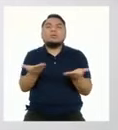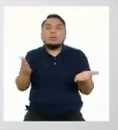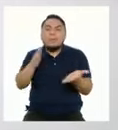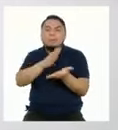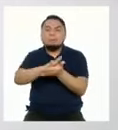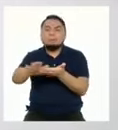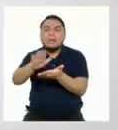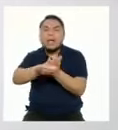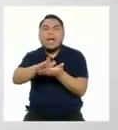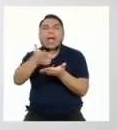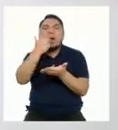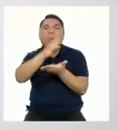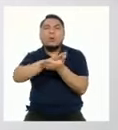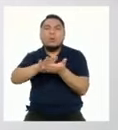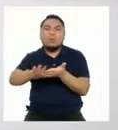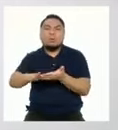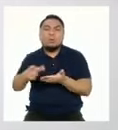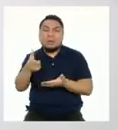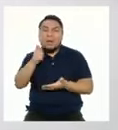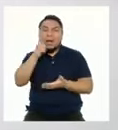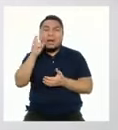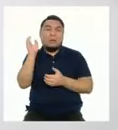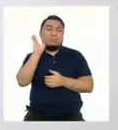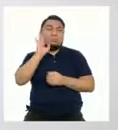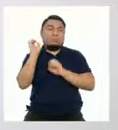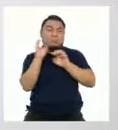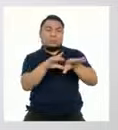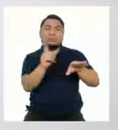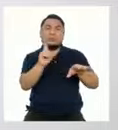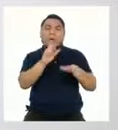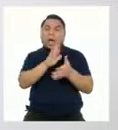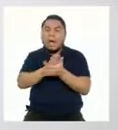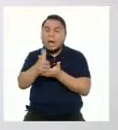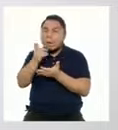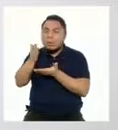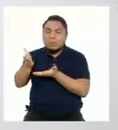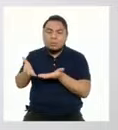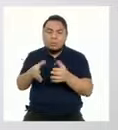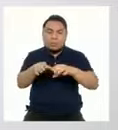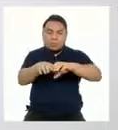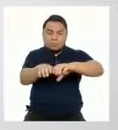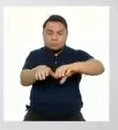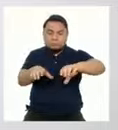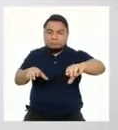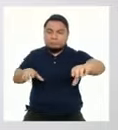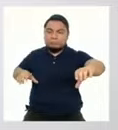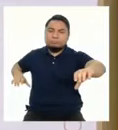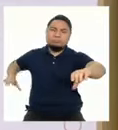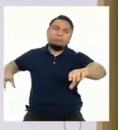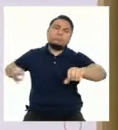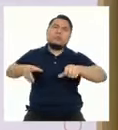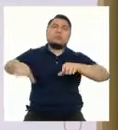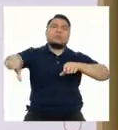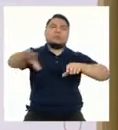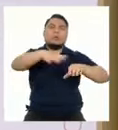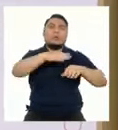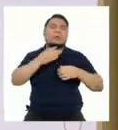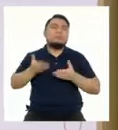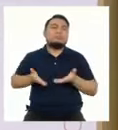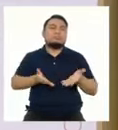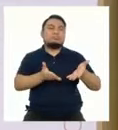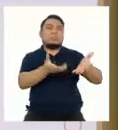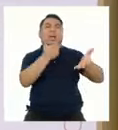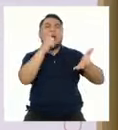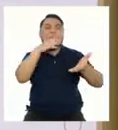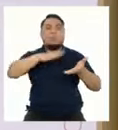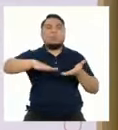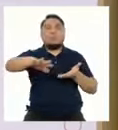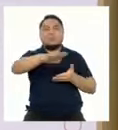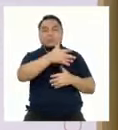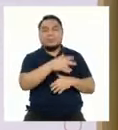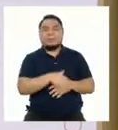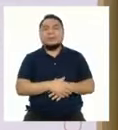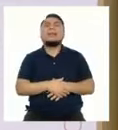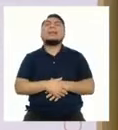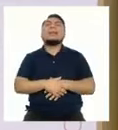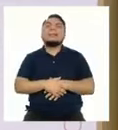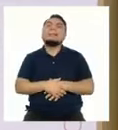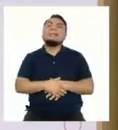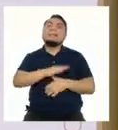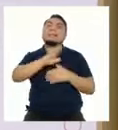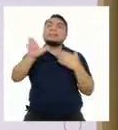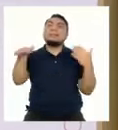y se debe construir el sistema de tuberías para que llegue a diferentes lugares. Por eso es que todo